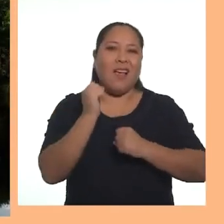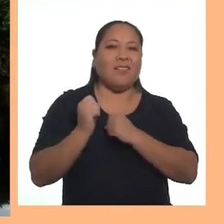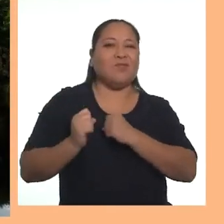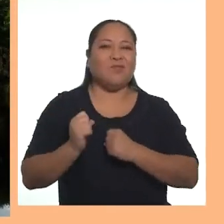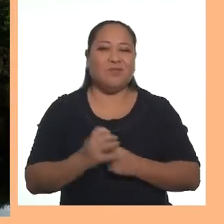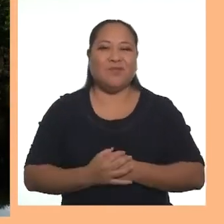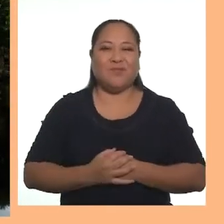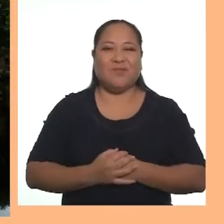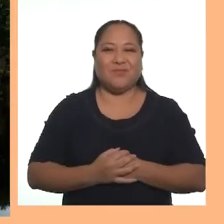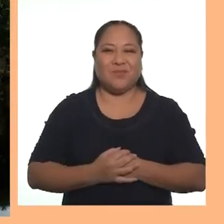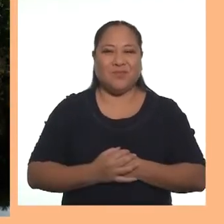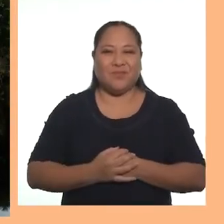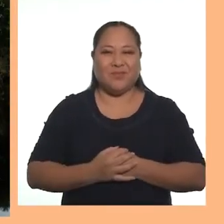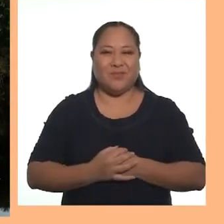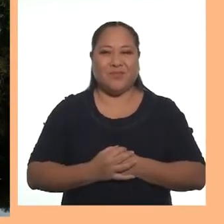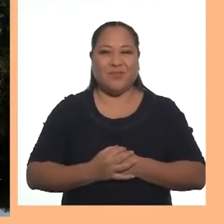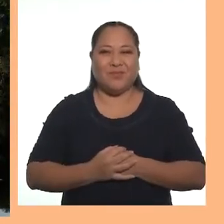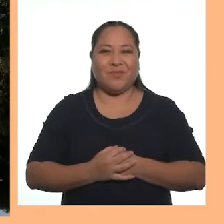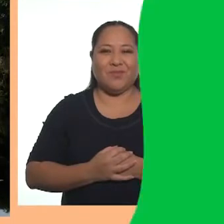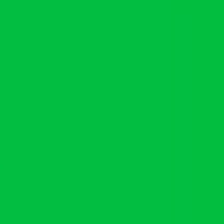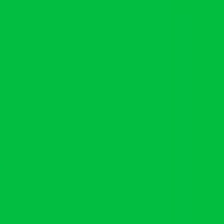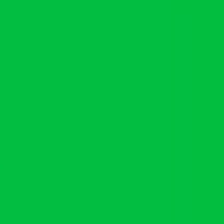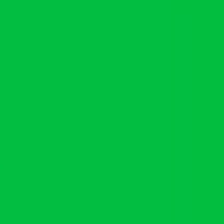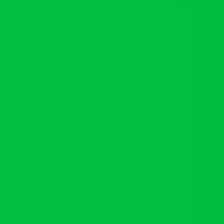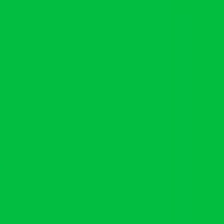en la selva vas a bailar.